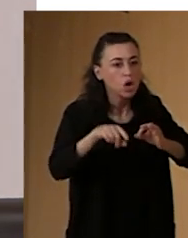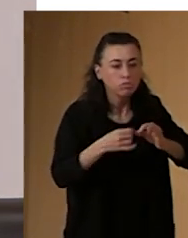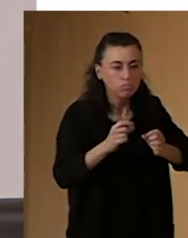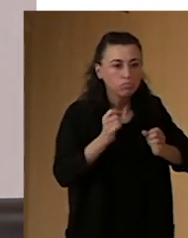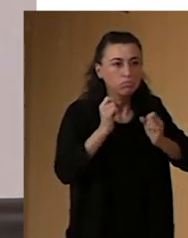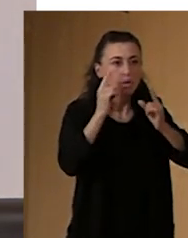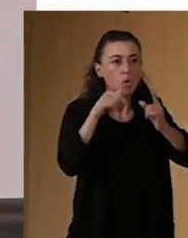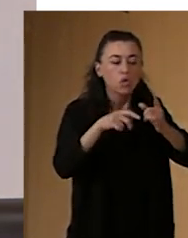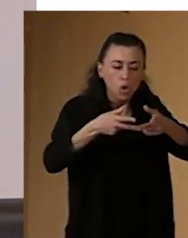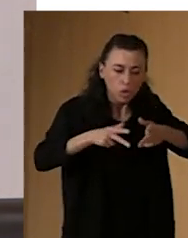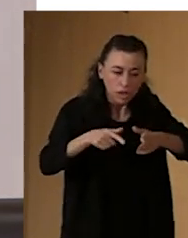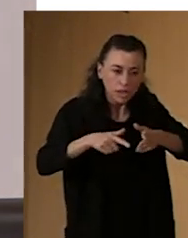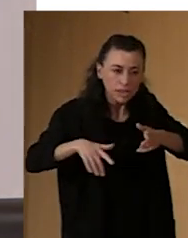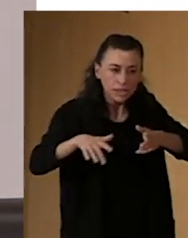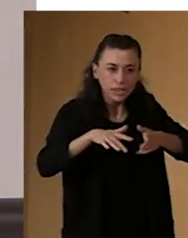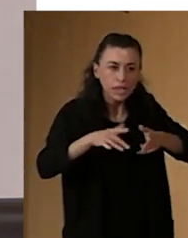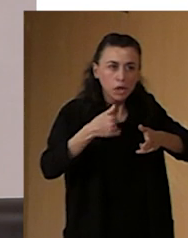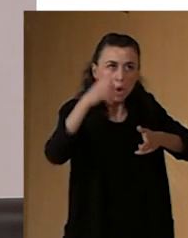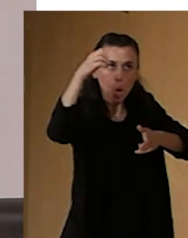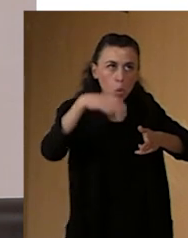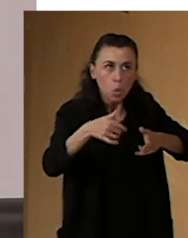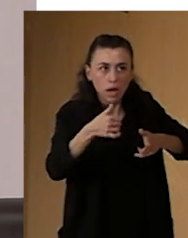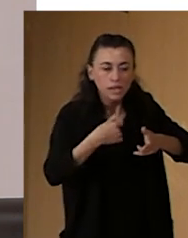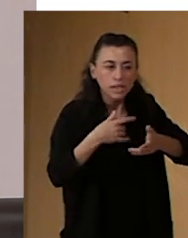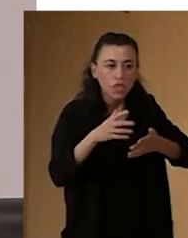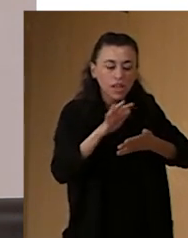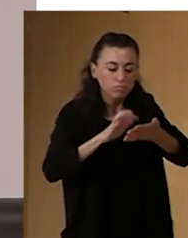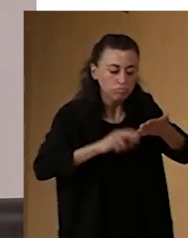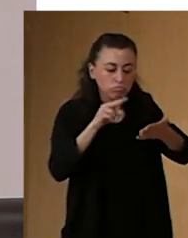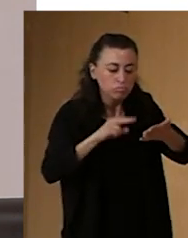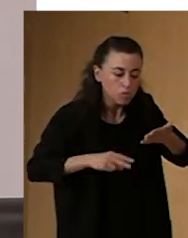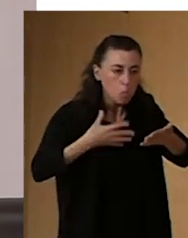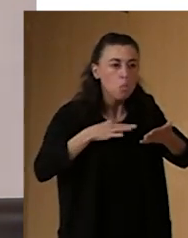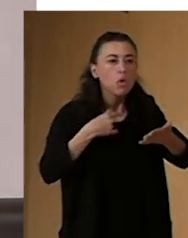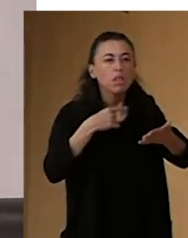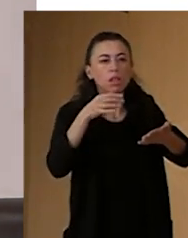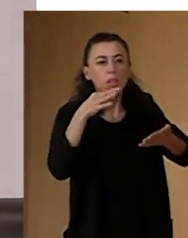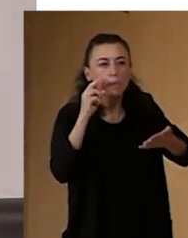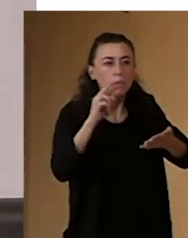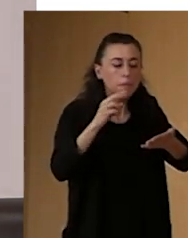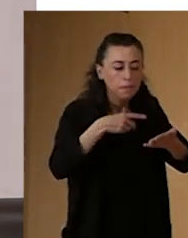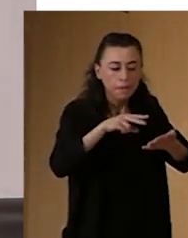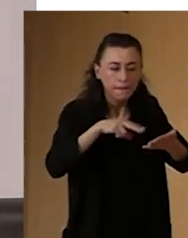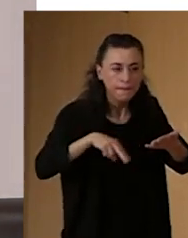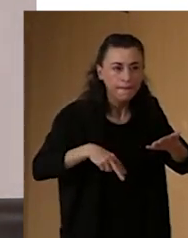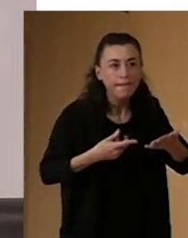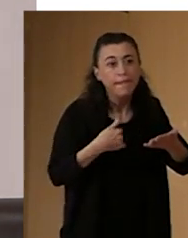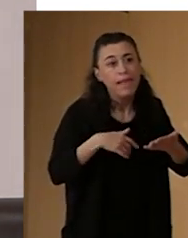siguiendo la obra de teatro mientras la obra transcurría. No fue hasta el año 2011